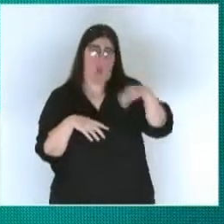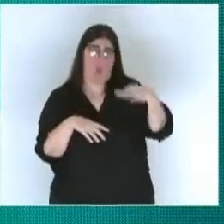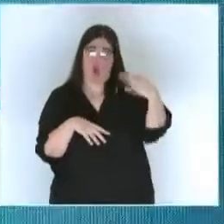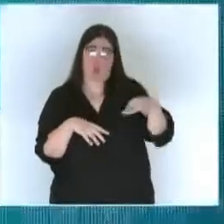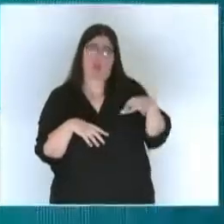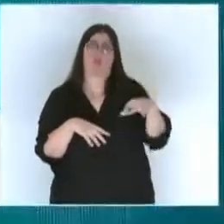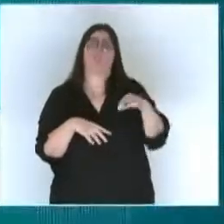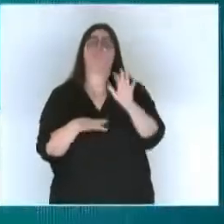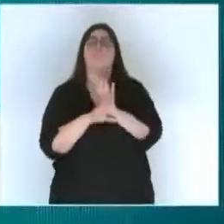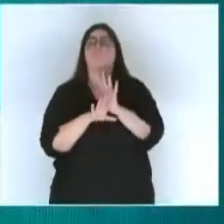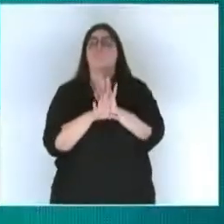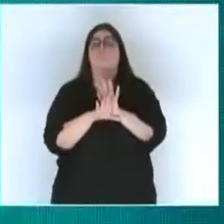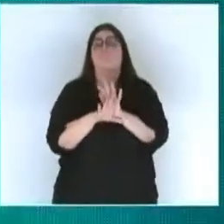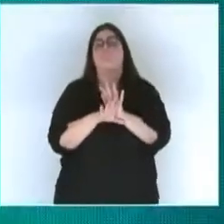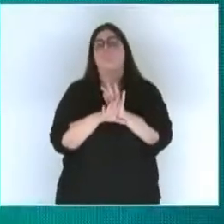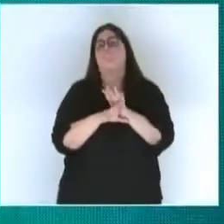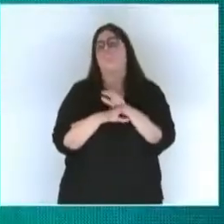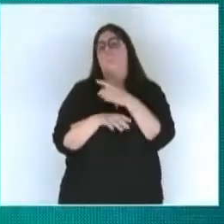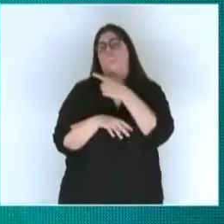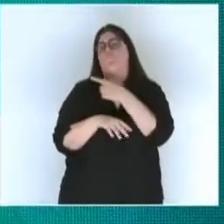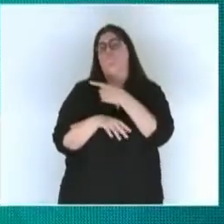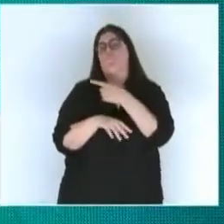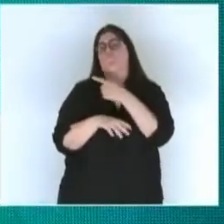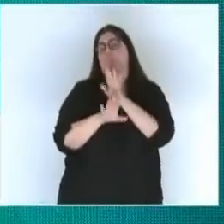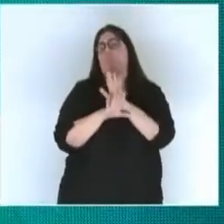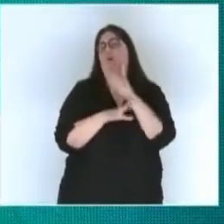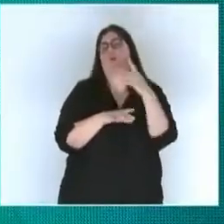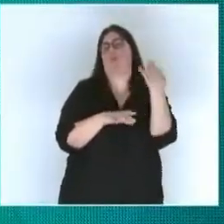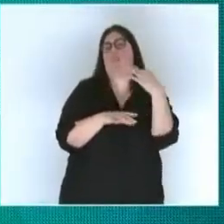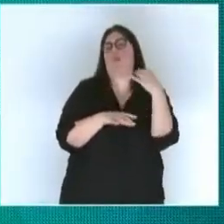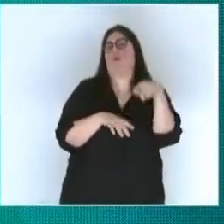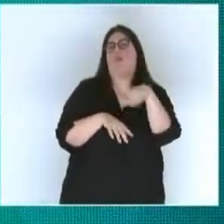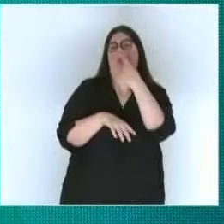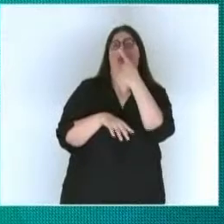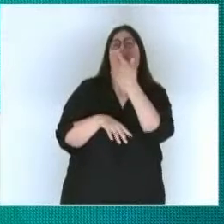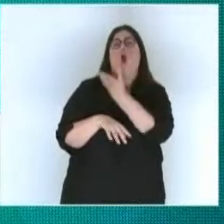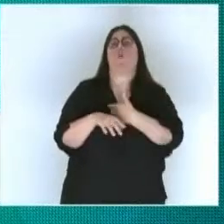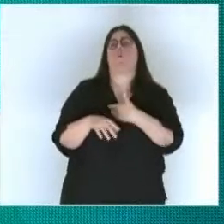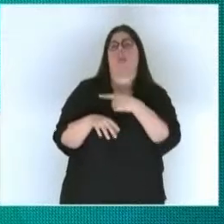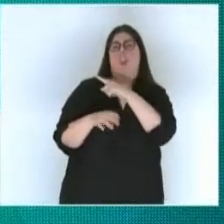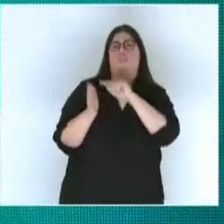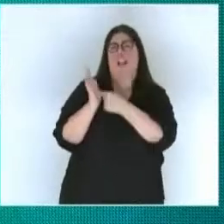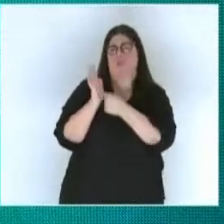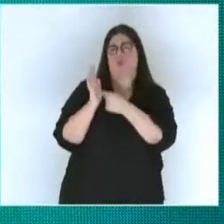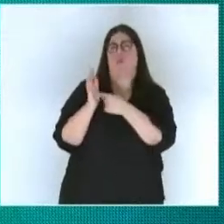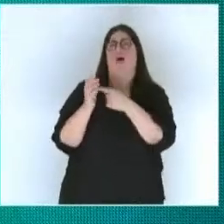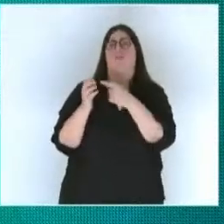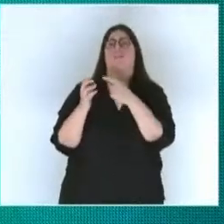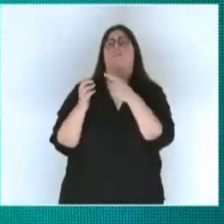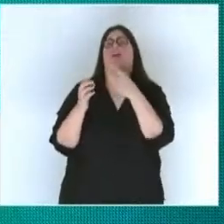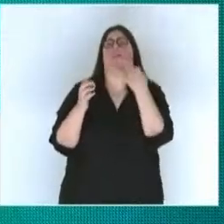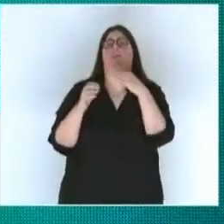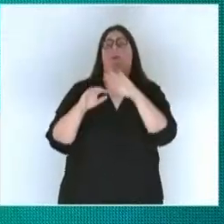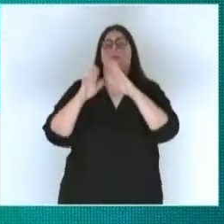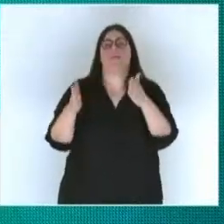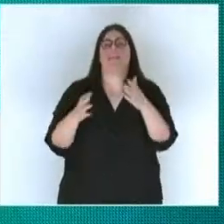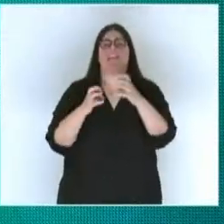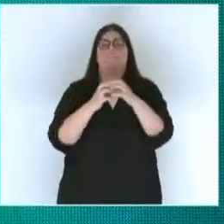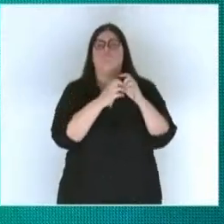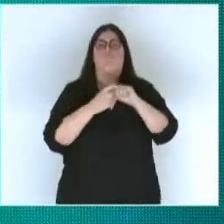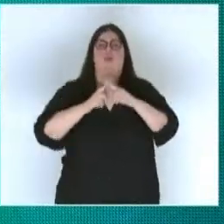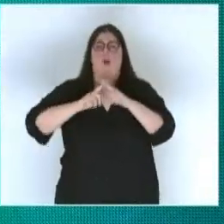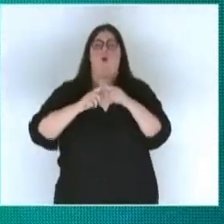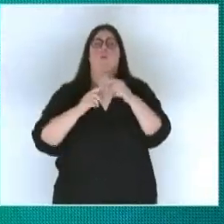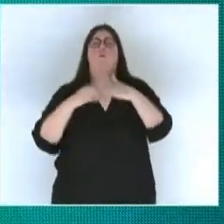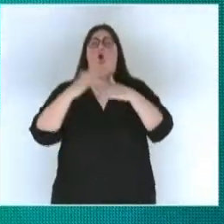la jueza liberatoria tuvo que obligar al gobierno de la ciudad para darle intervención a la Mesa de Trabajo y Consenso para que opine sobre esta obra.